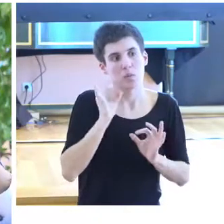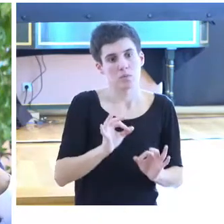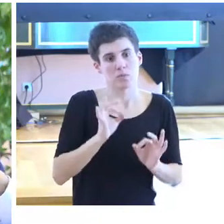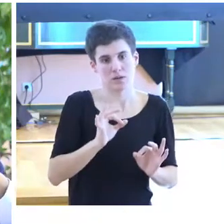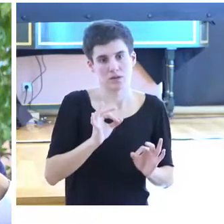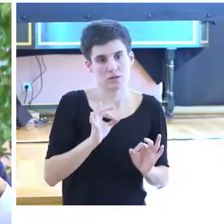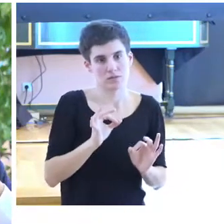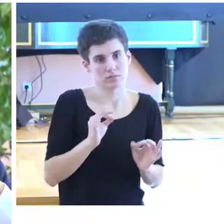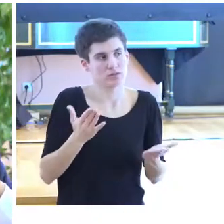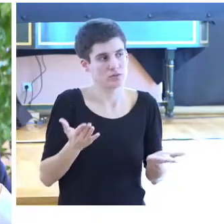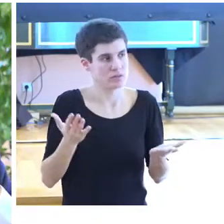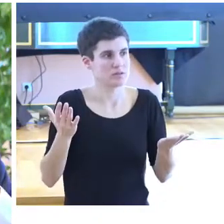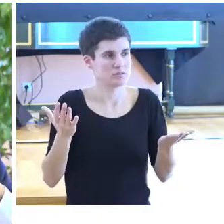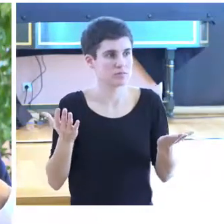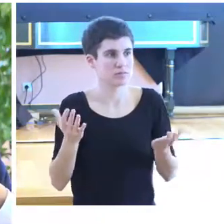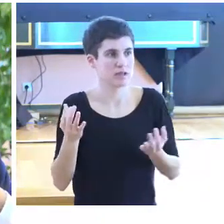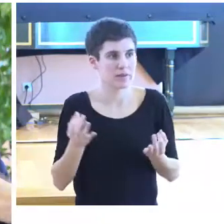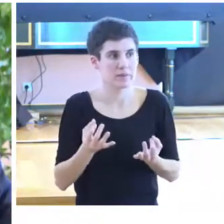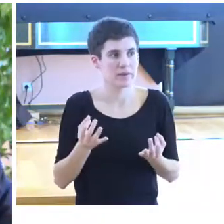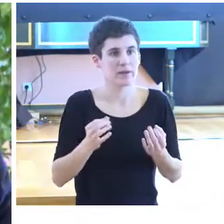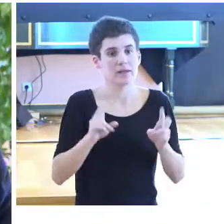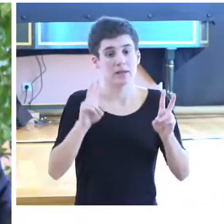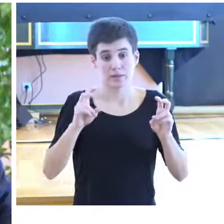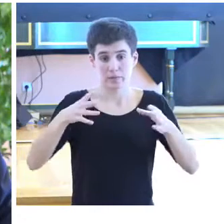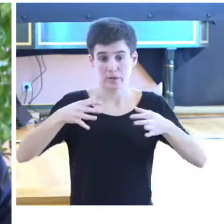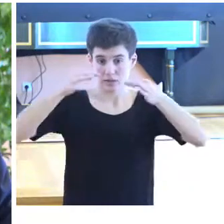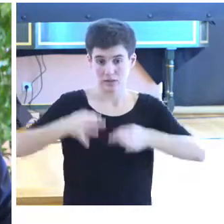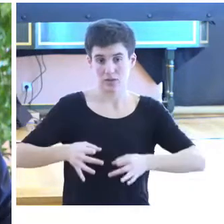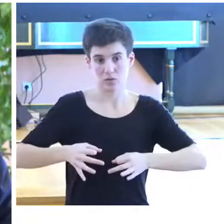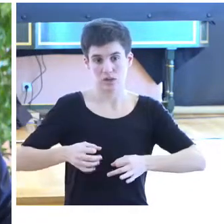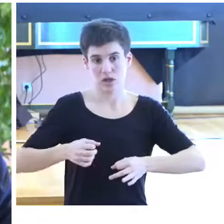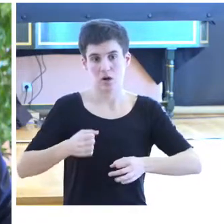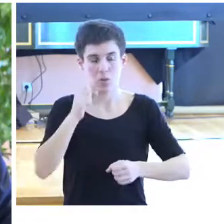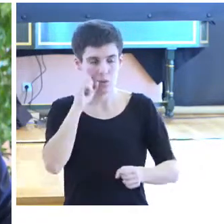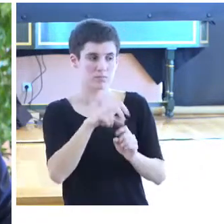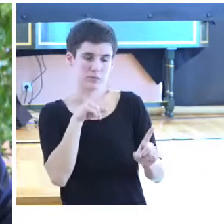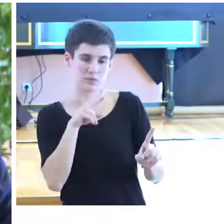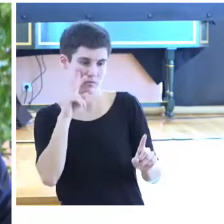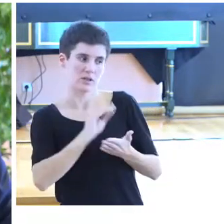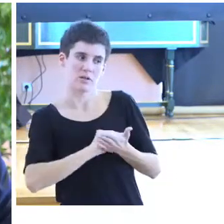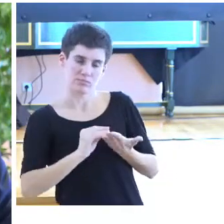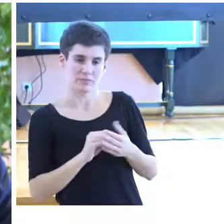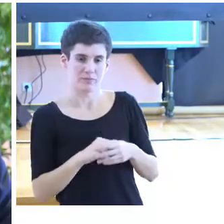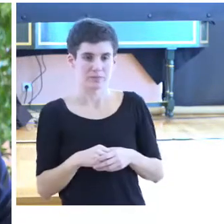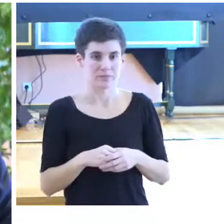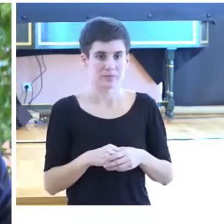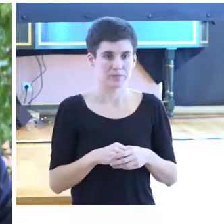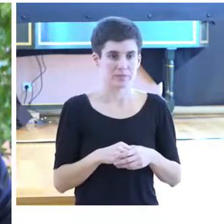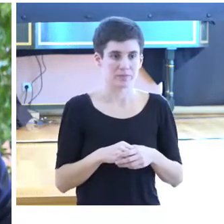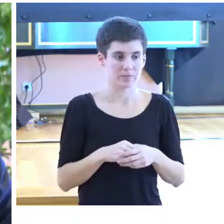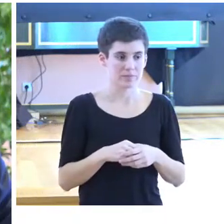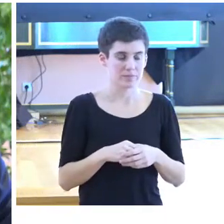por tanto, se tiene que contemplar en temas de seguridad, que es lo que hacemos. El caso concreto de Palafrugell.